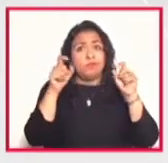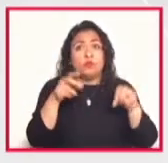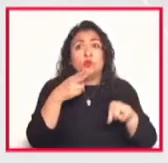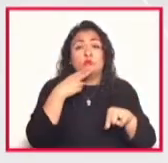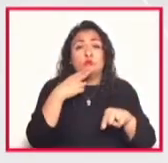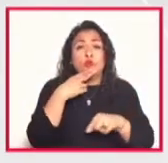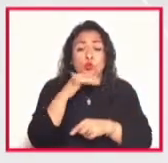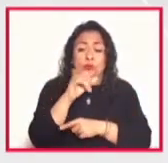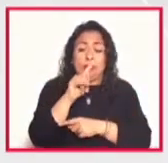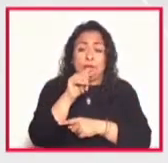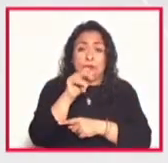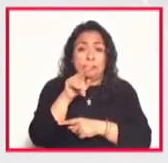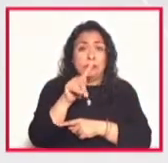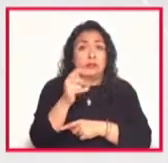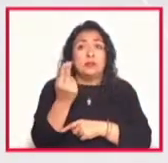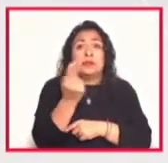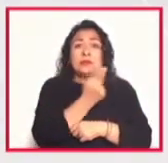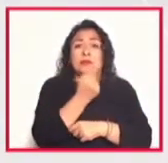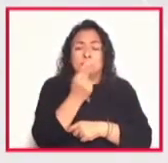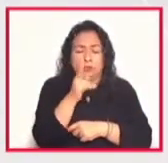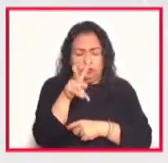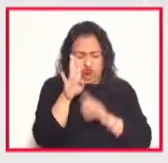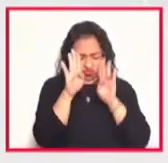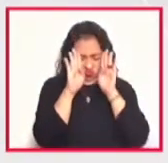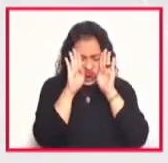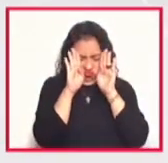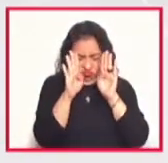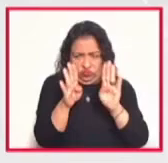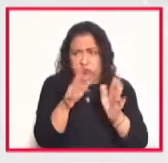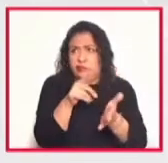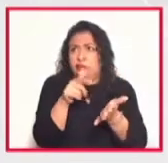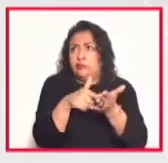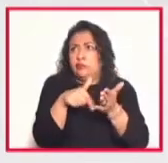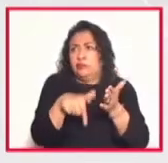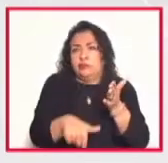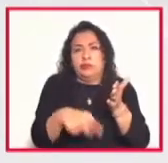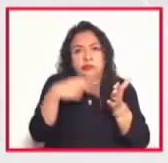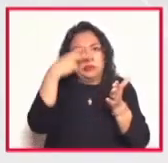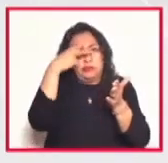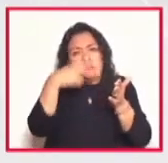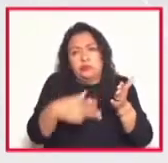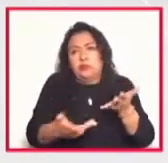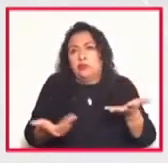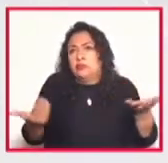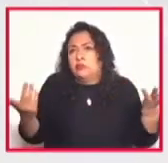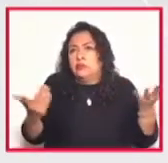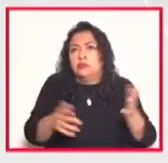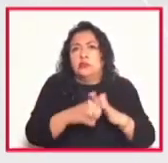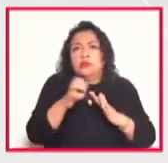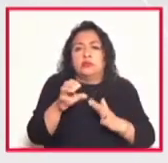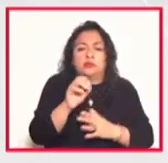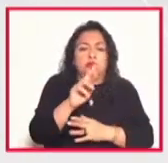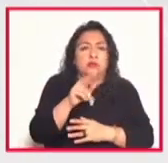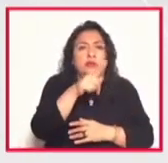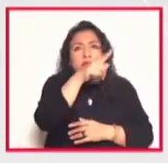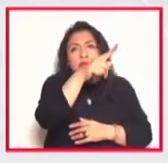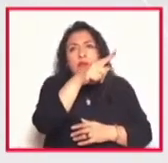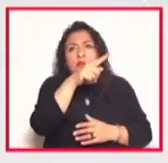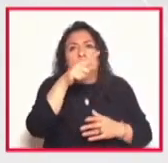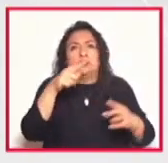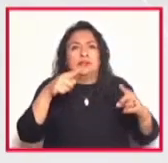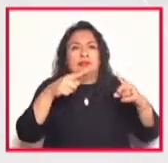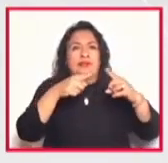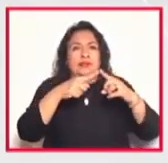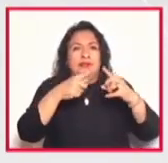requiere que nuestra presencia esté en lugares por decirlo aquí en México como el órgano de la Catedral Metropolitana de la Ciudad de